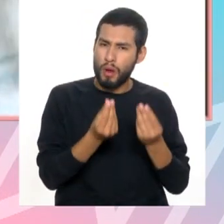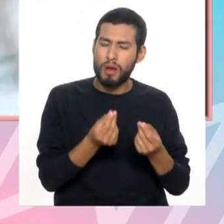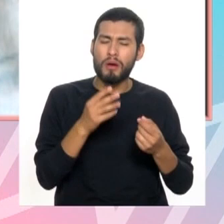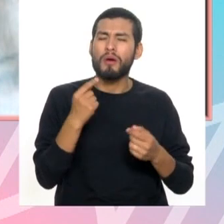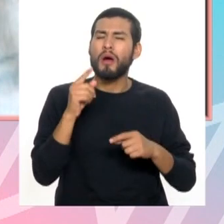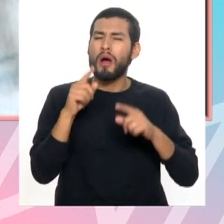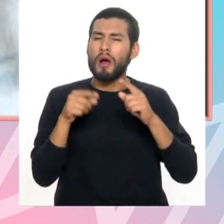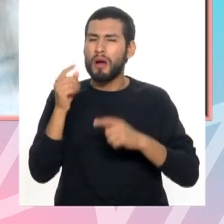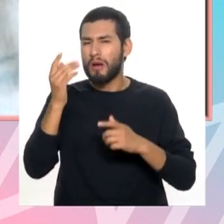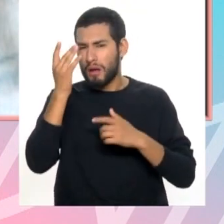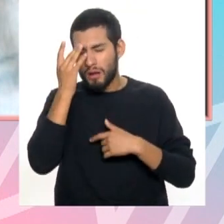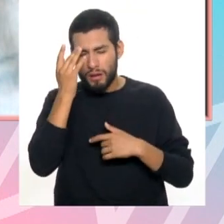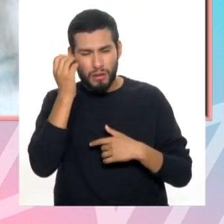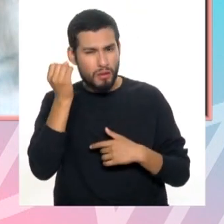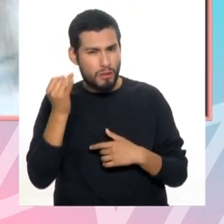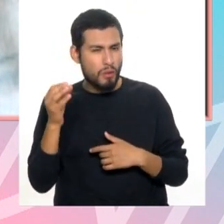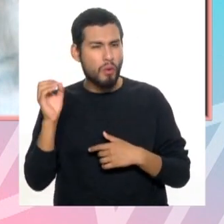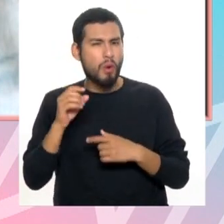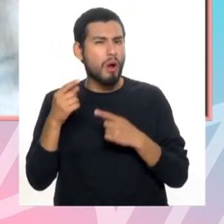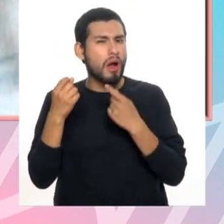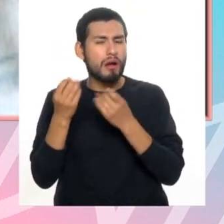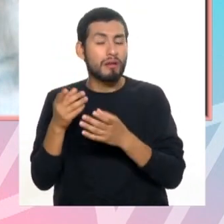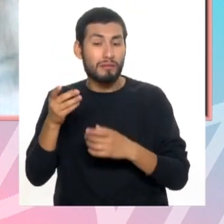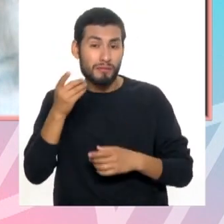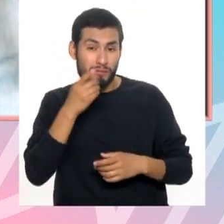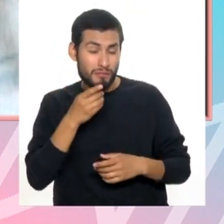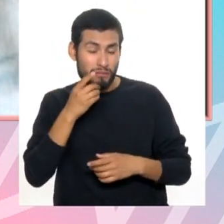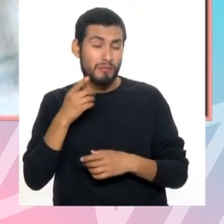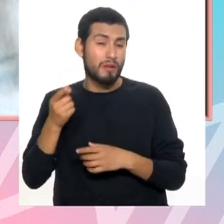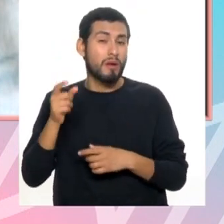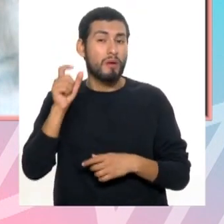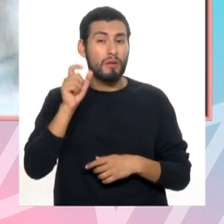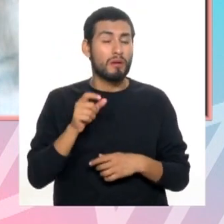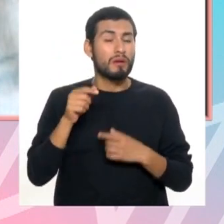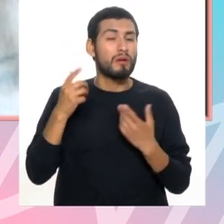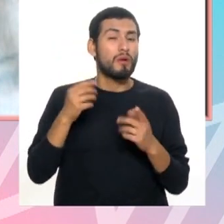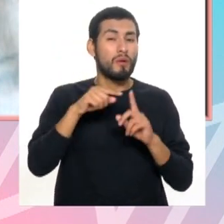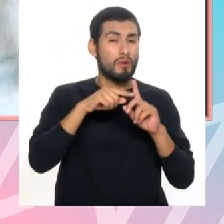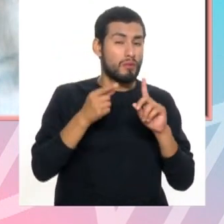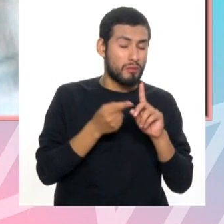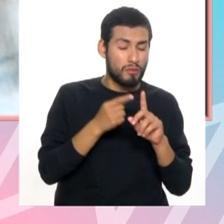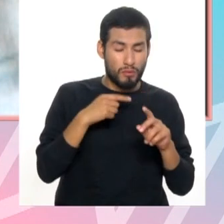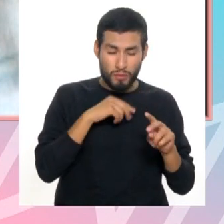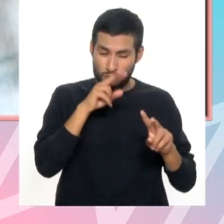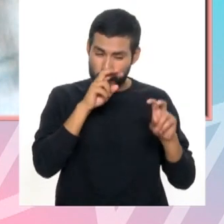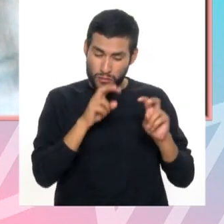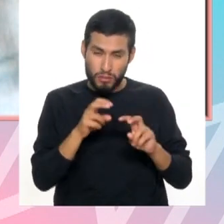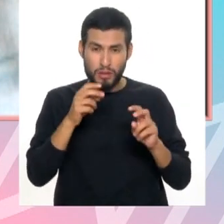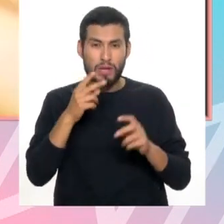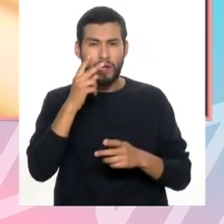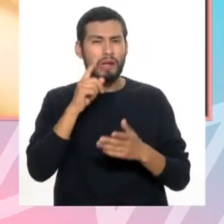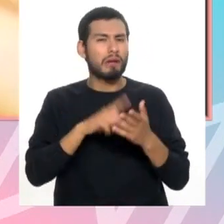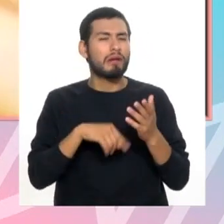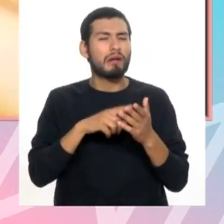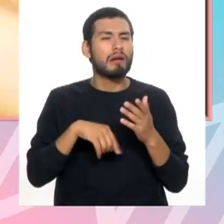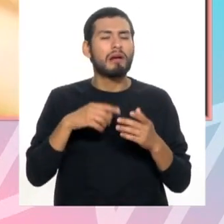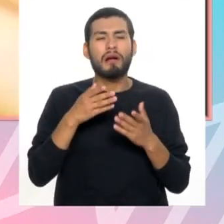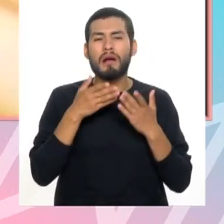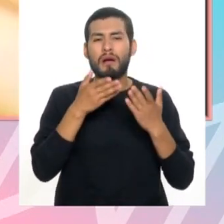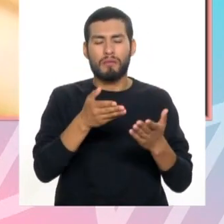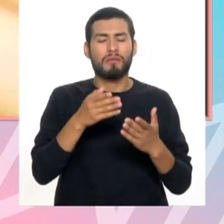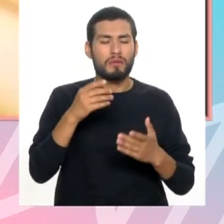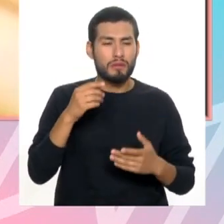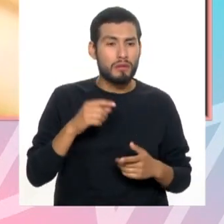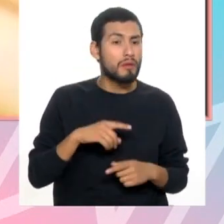alguna enfermedad, en este caso los diabéticos, pero una persona que tenga, en caso de las más vegetantes, lo evaluamos y vemos qué tipo de cepillo debemos indicarle.